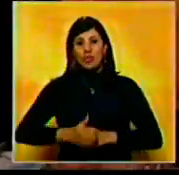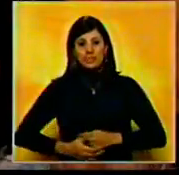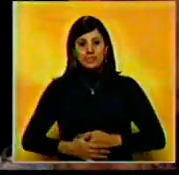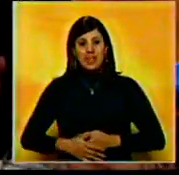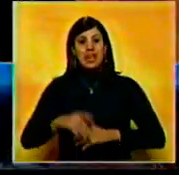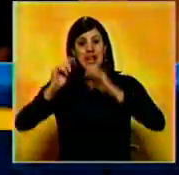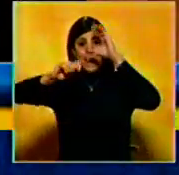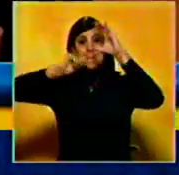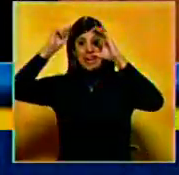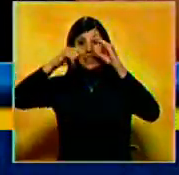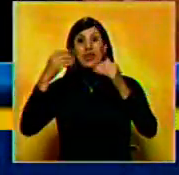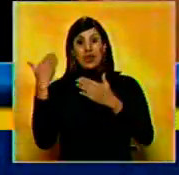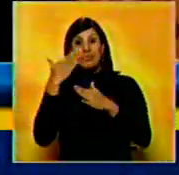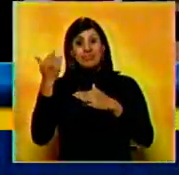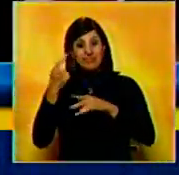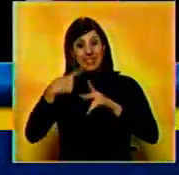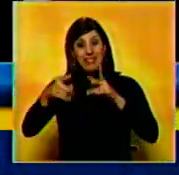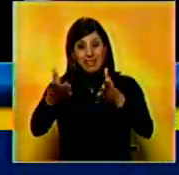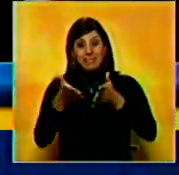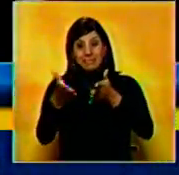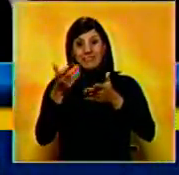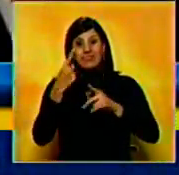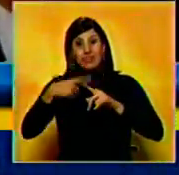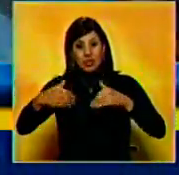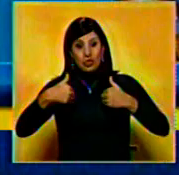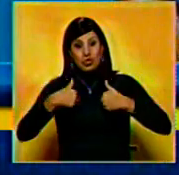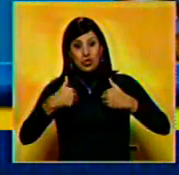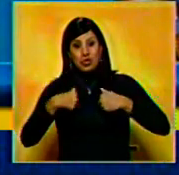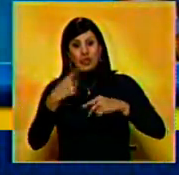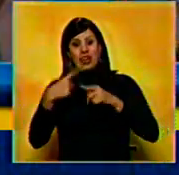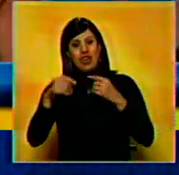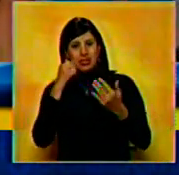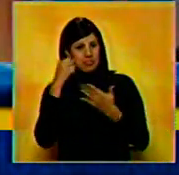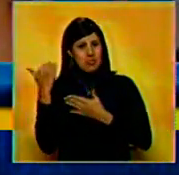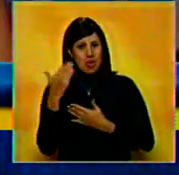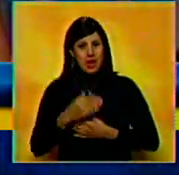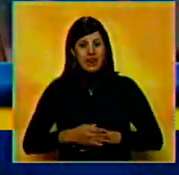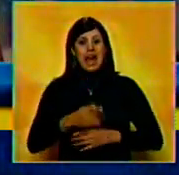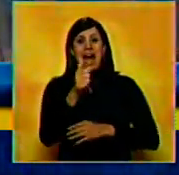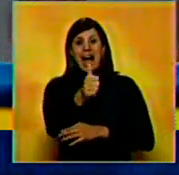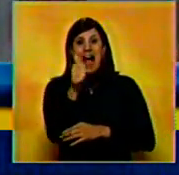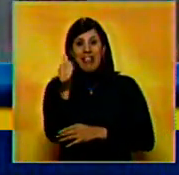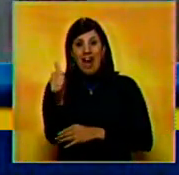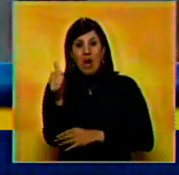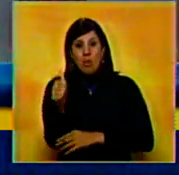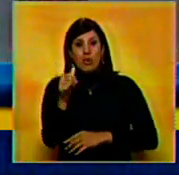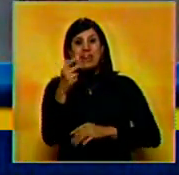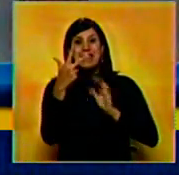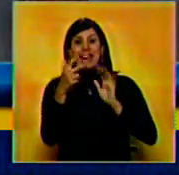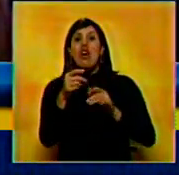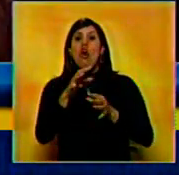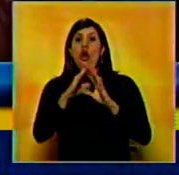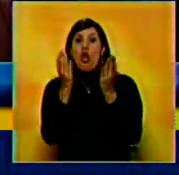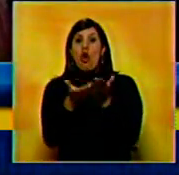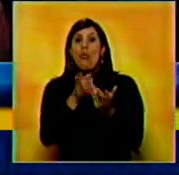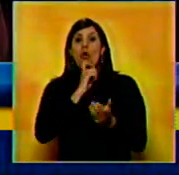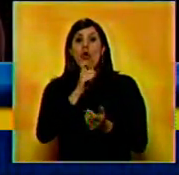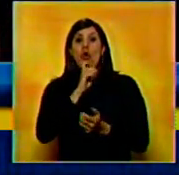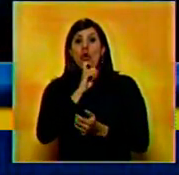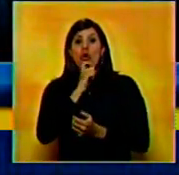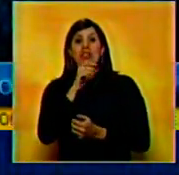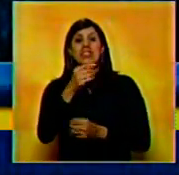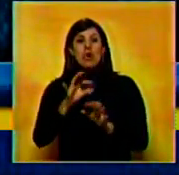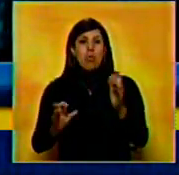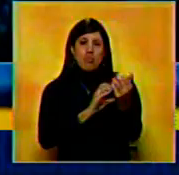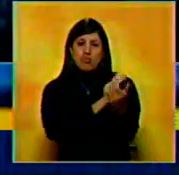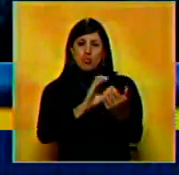Las películas y series más premiadas fueron Los Miserables, Homeland y Game Chains, cada una con tres Globos de Oro. El musical